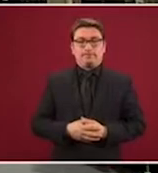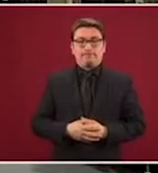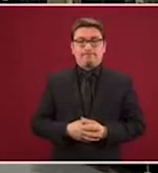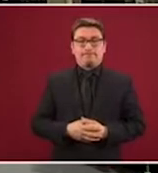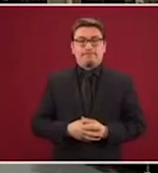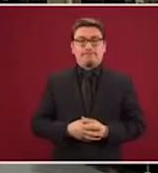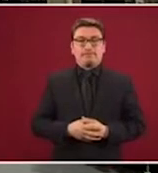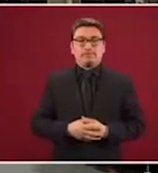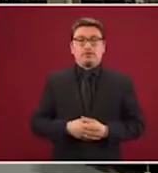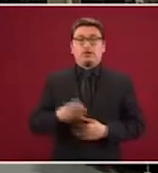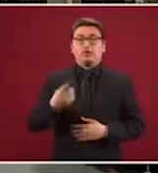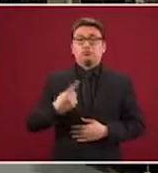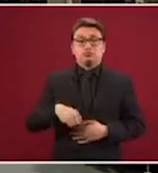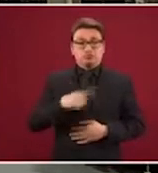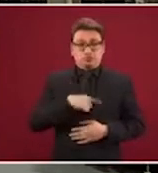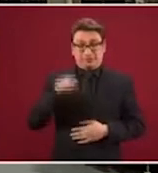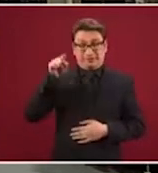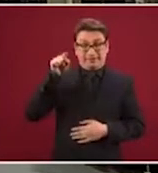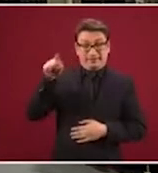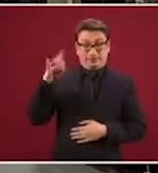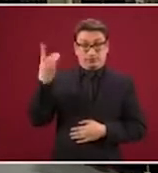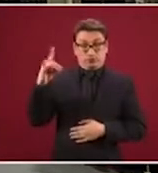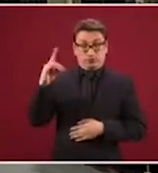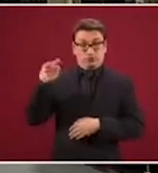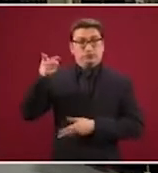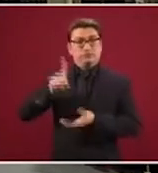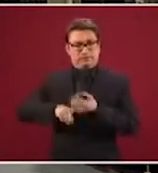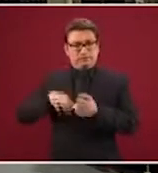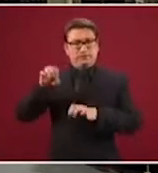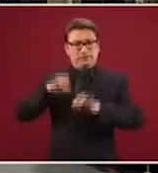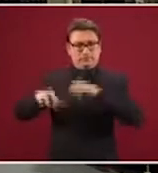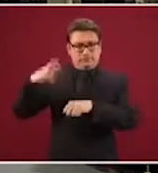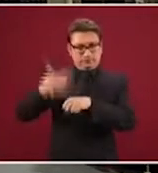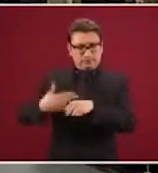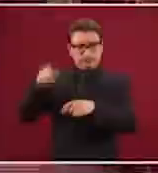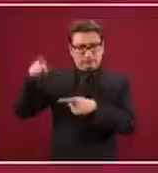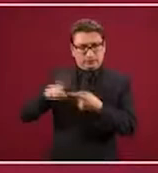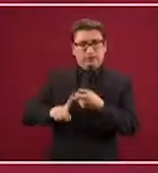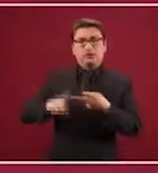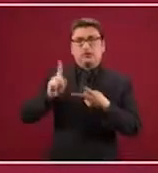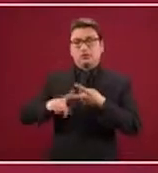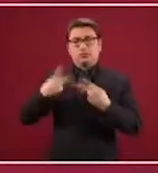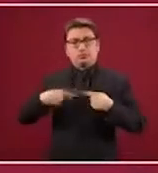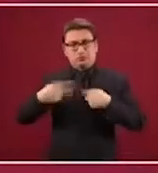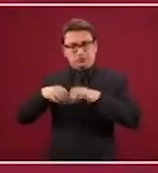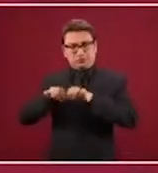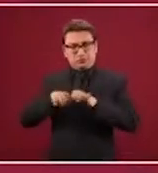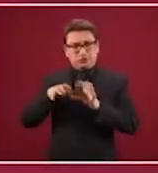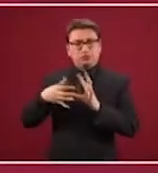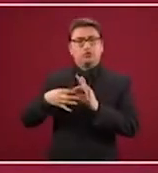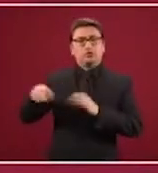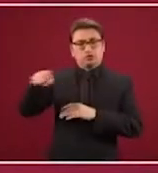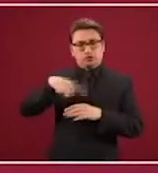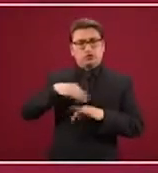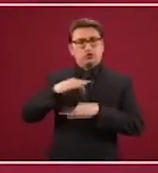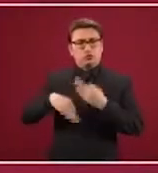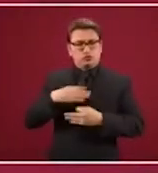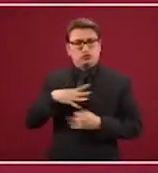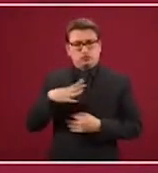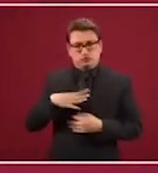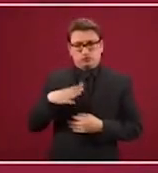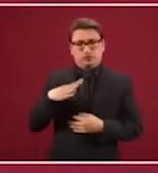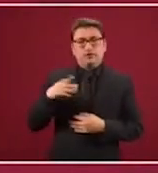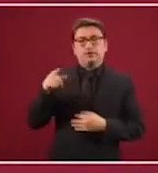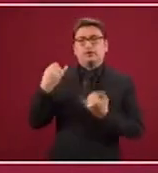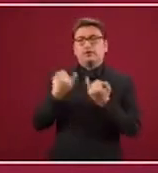Nosotros tenemos allá a embajadora y a todo el equipo y tenemos consulado y no estamos pensando